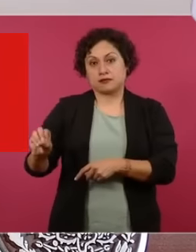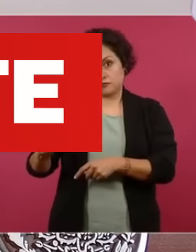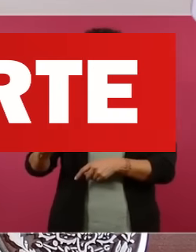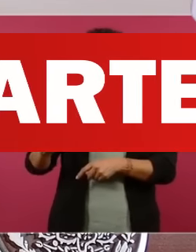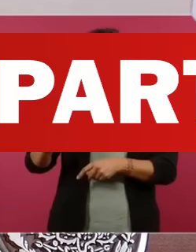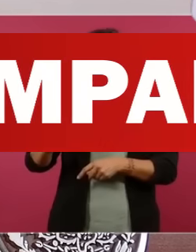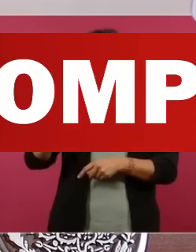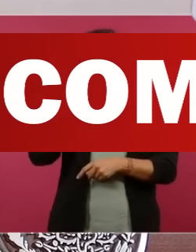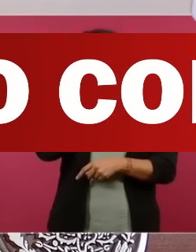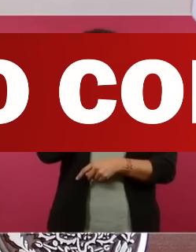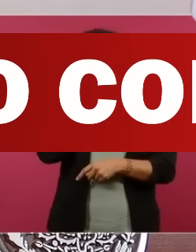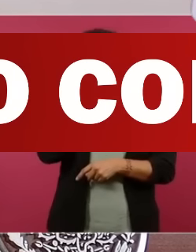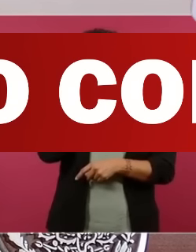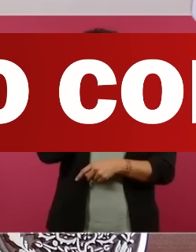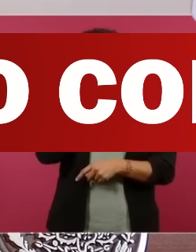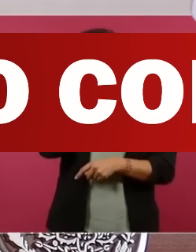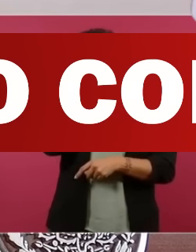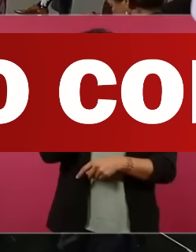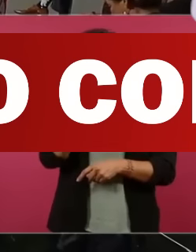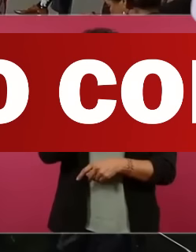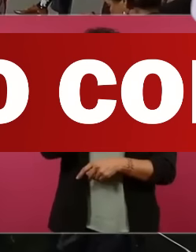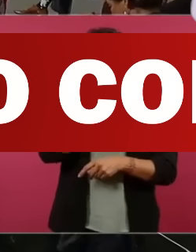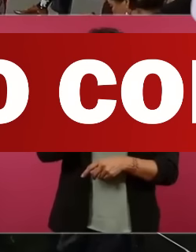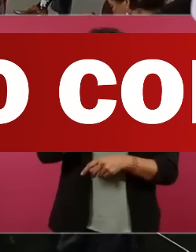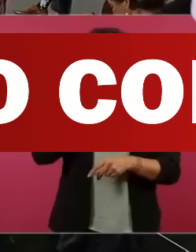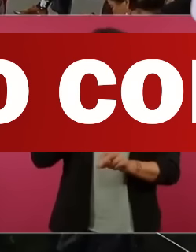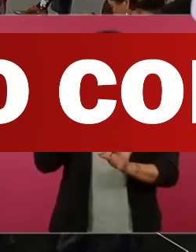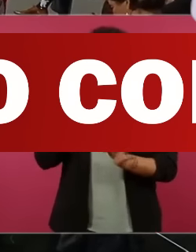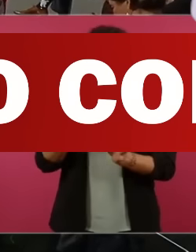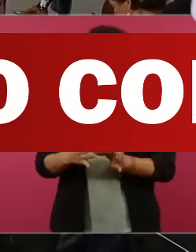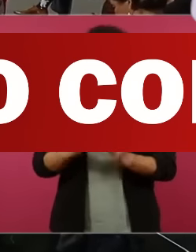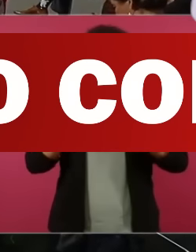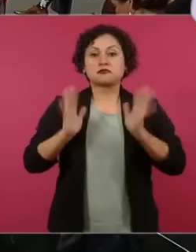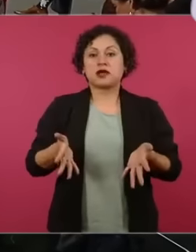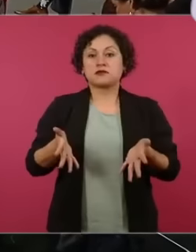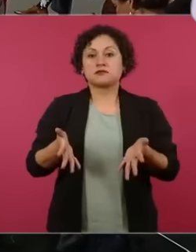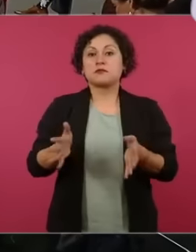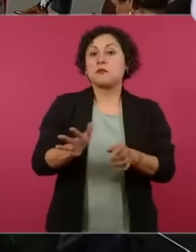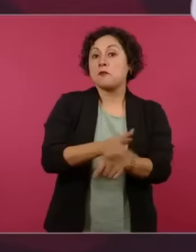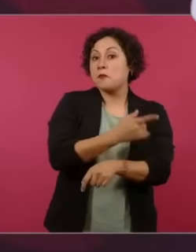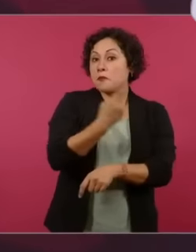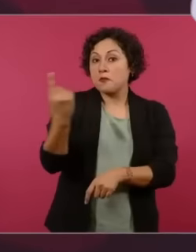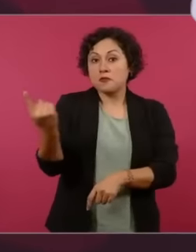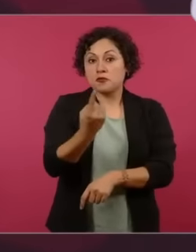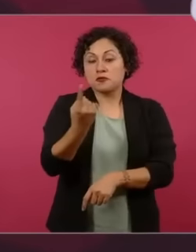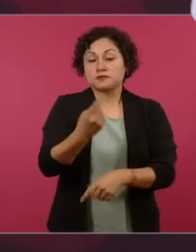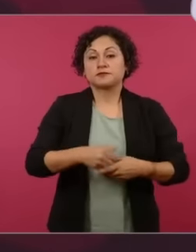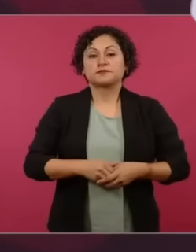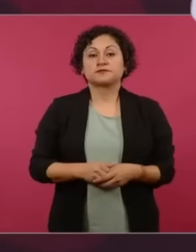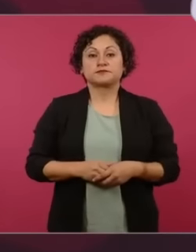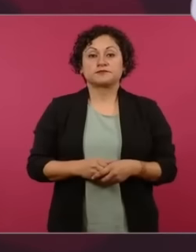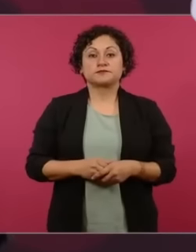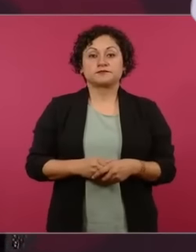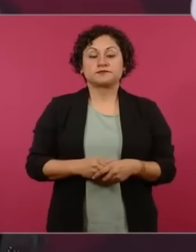.572 pesos durante el transcurso de los 12 meses del año y este monto continuará aumentando si persiste la cuarta transformación y el